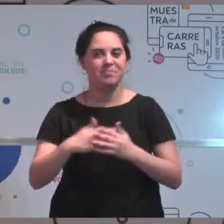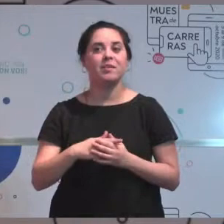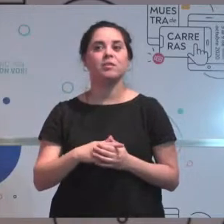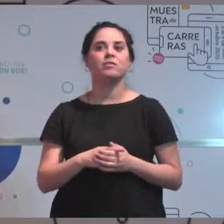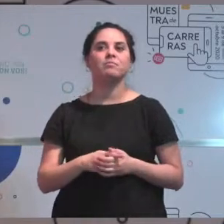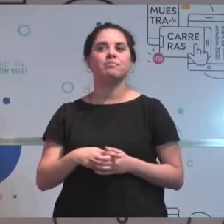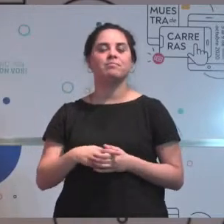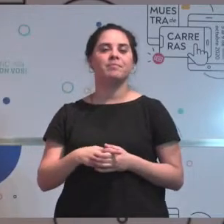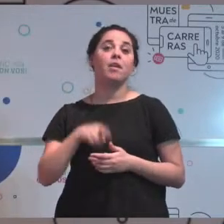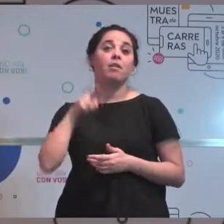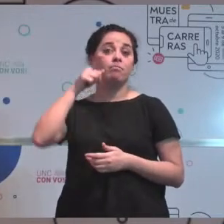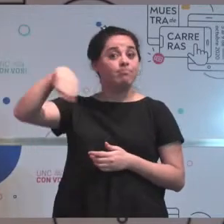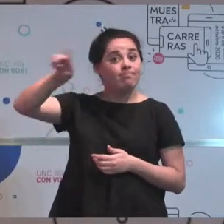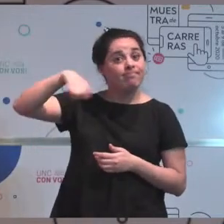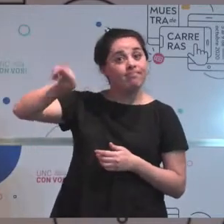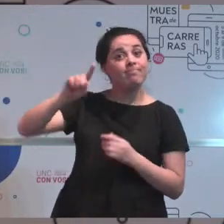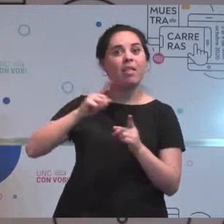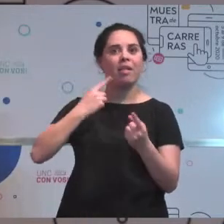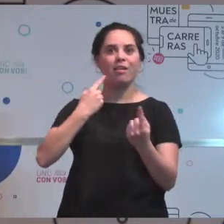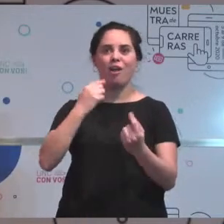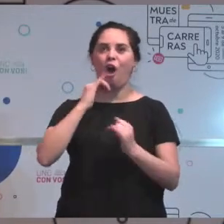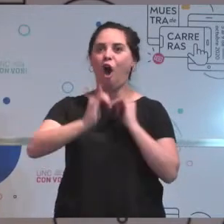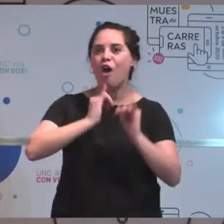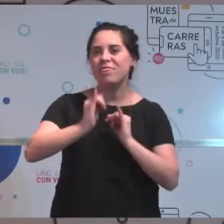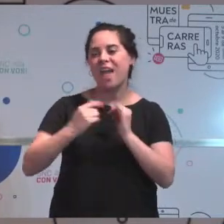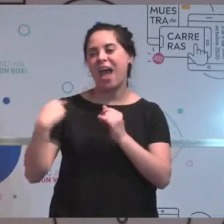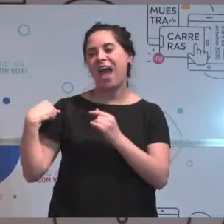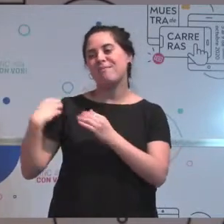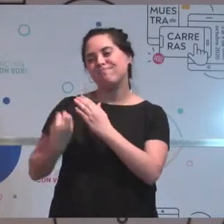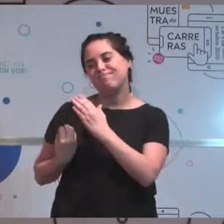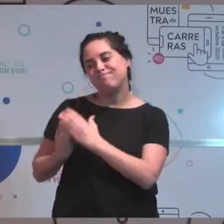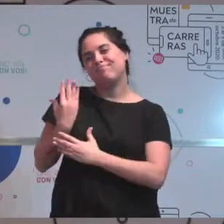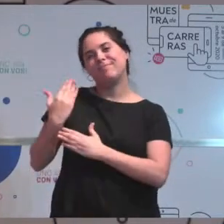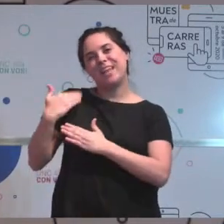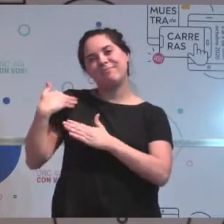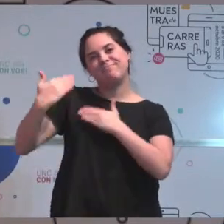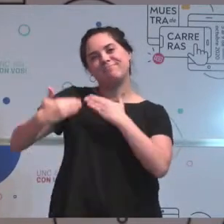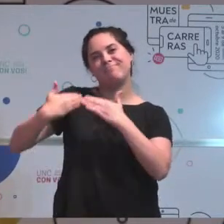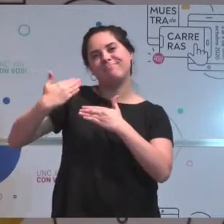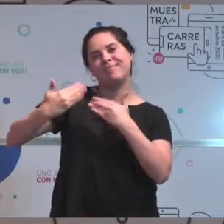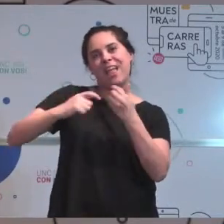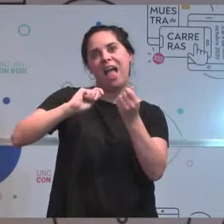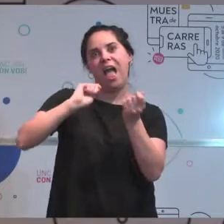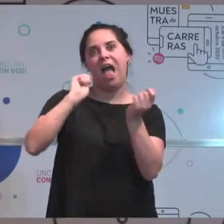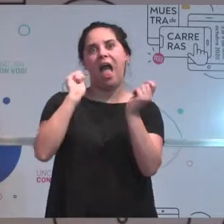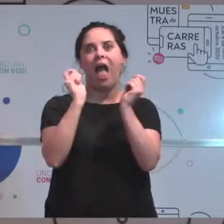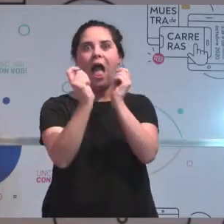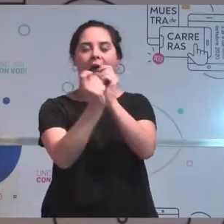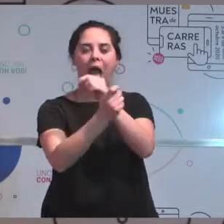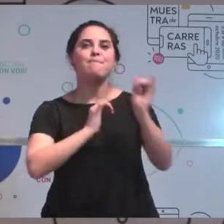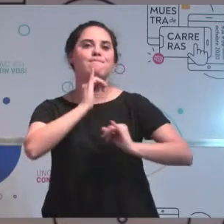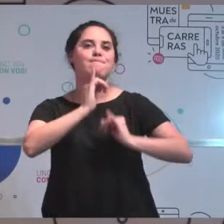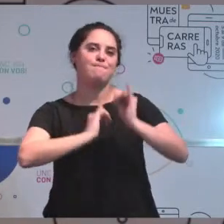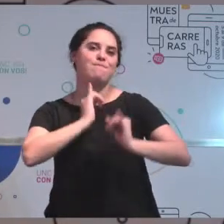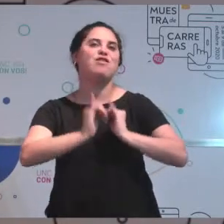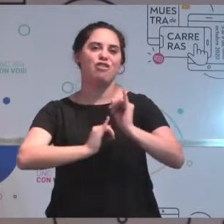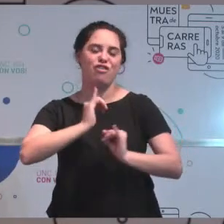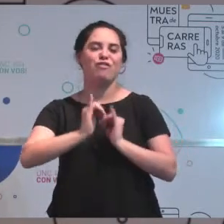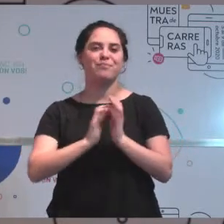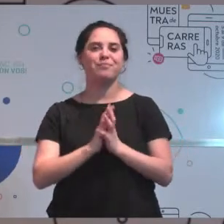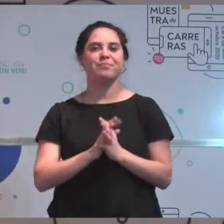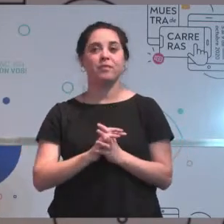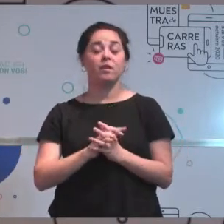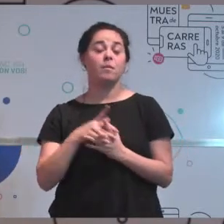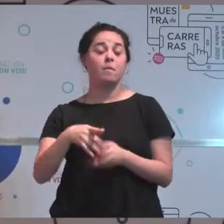contar de su recorrido inicial, de sus cambios, dejan varias cuestiones para poder